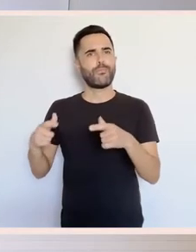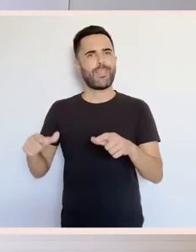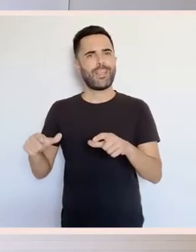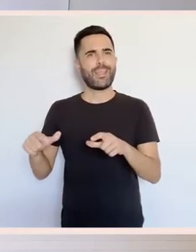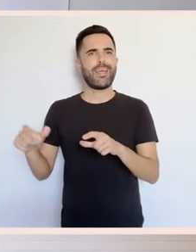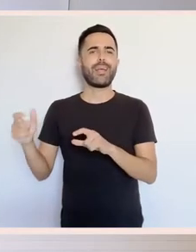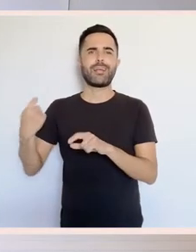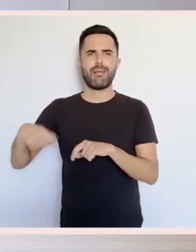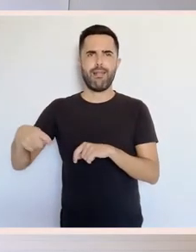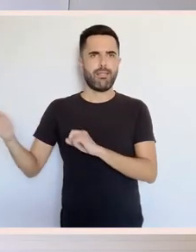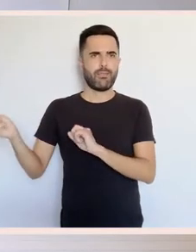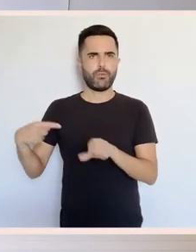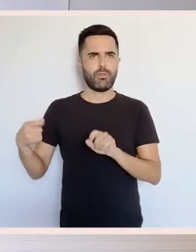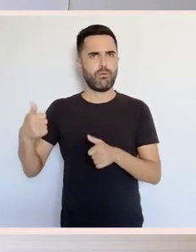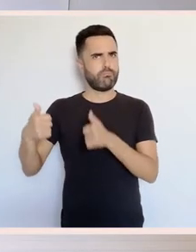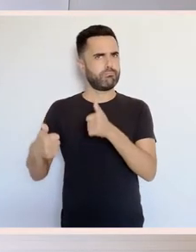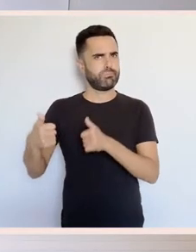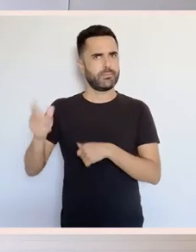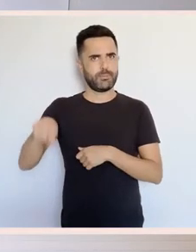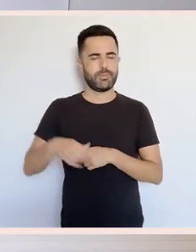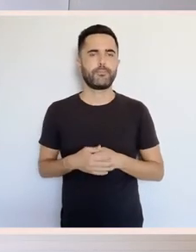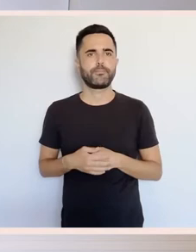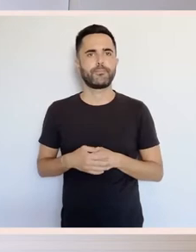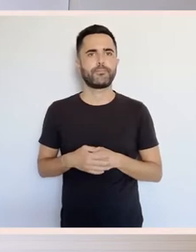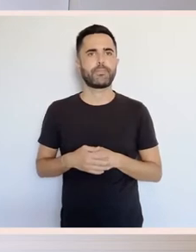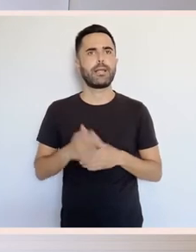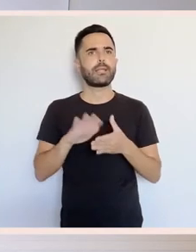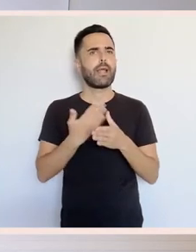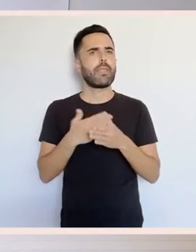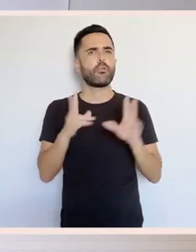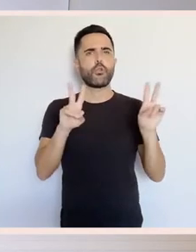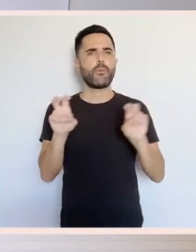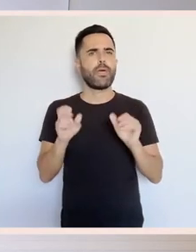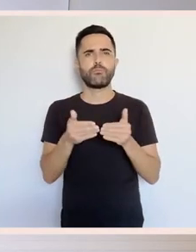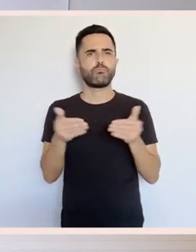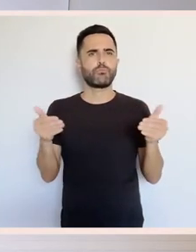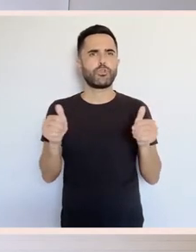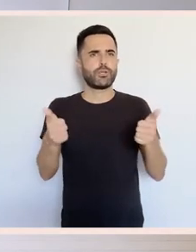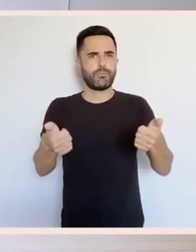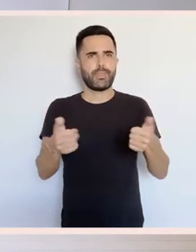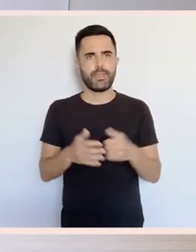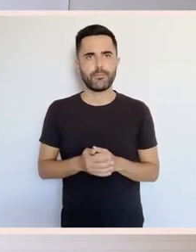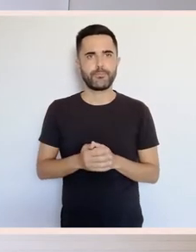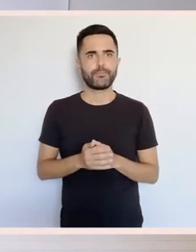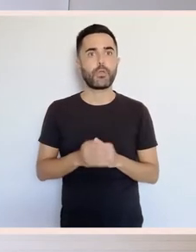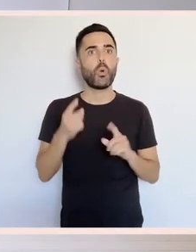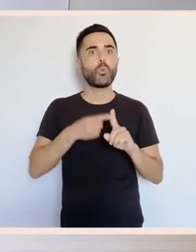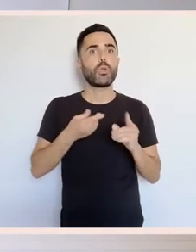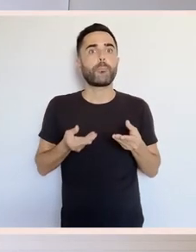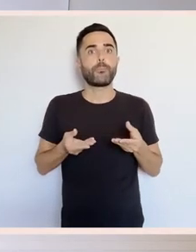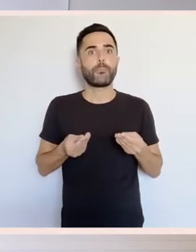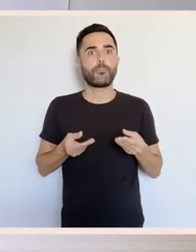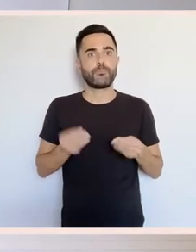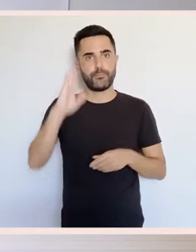banda, a utilización da materia prima do país, como vai a ser o caolín da zona do cerbo. Despois temos